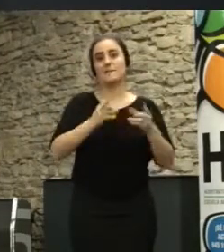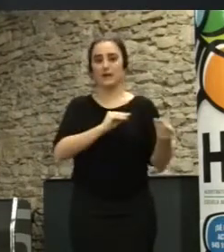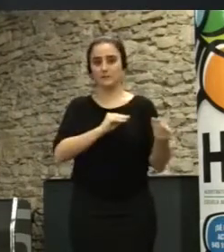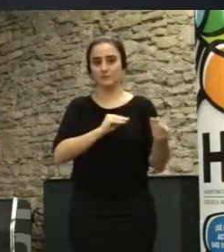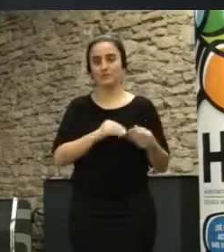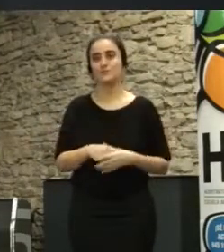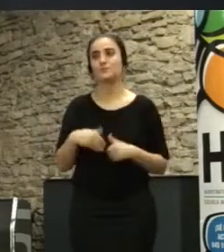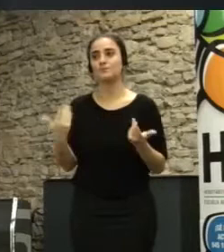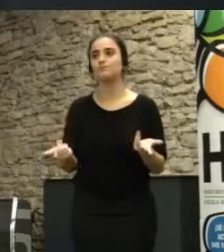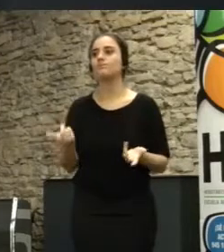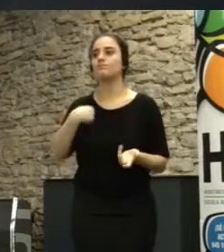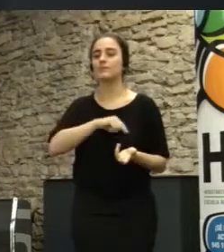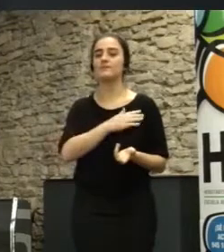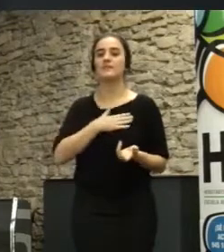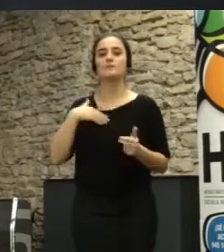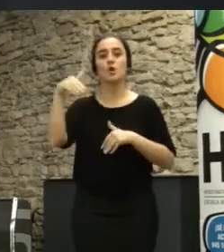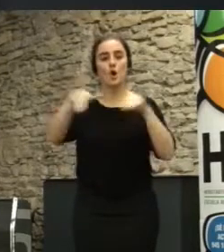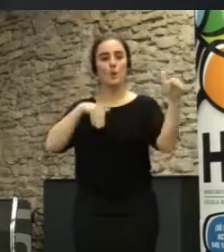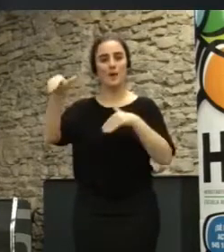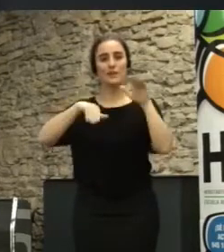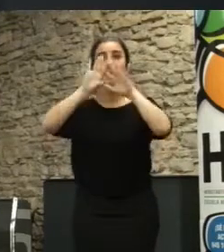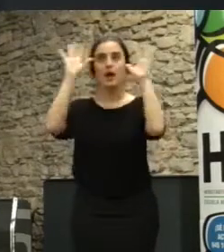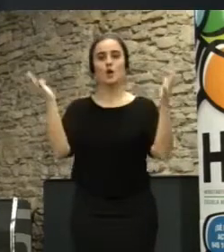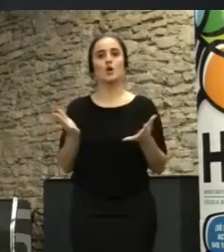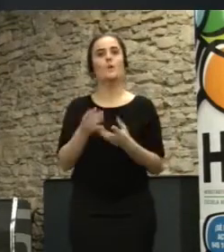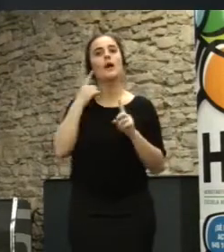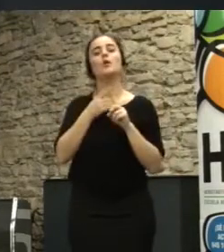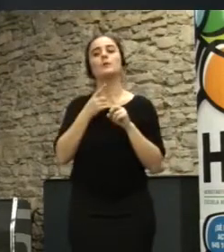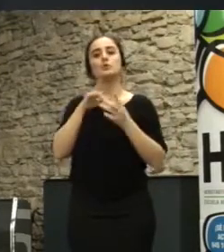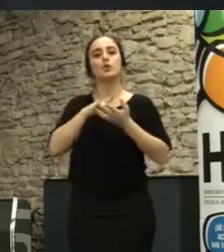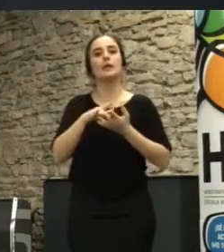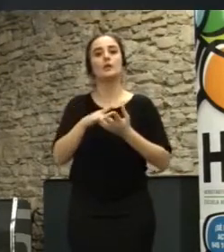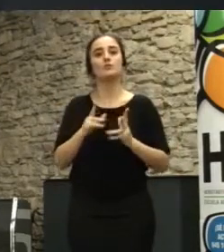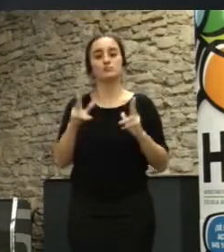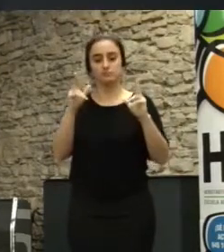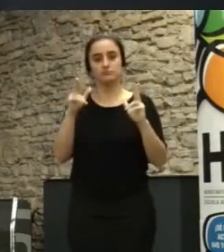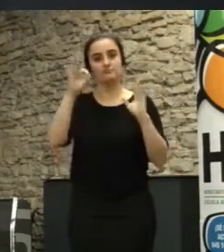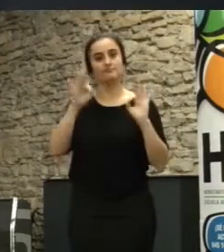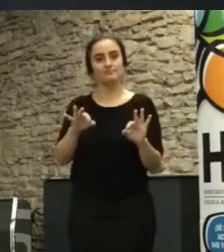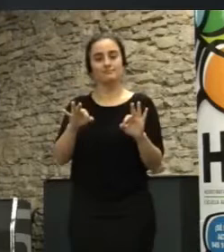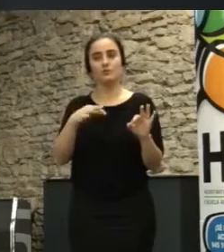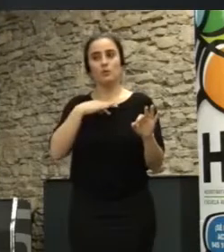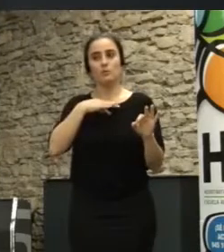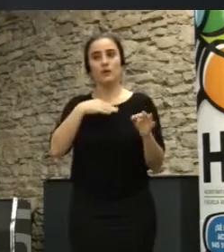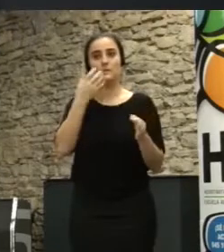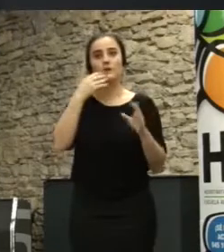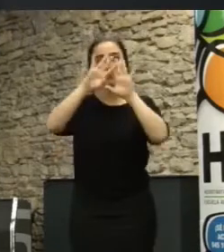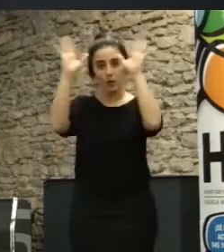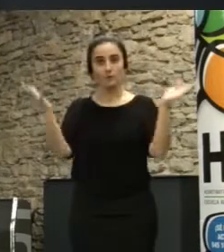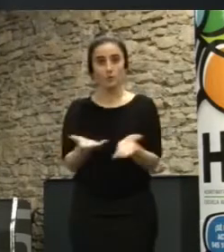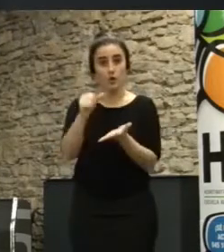Y bueno, queremos hacer una convocatoria global para que en un momento concreto haya 30 ciudades del mundo